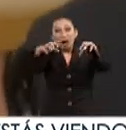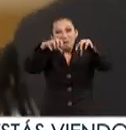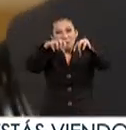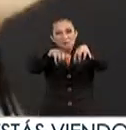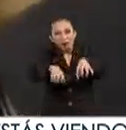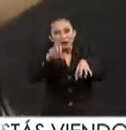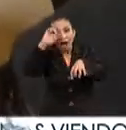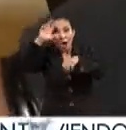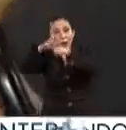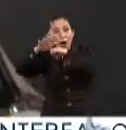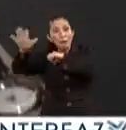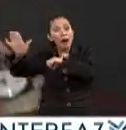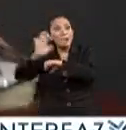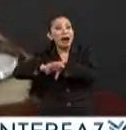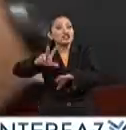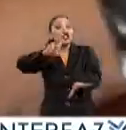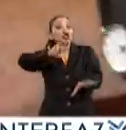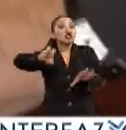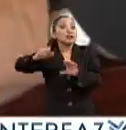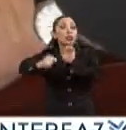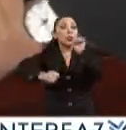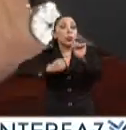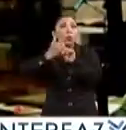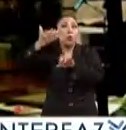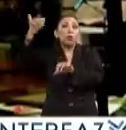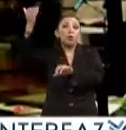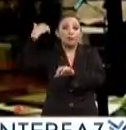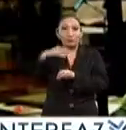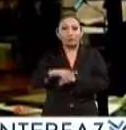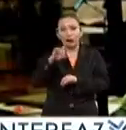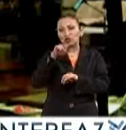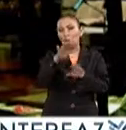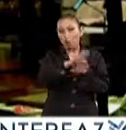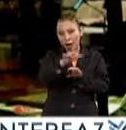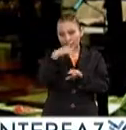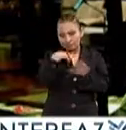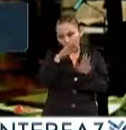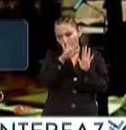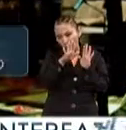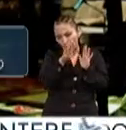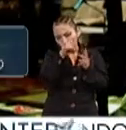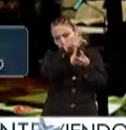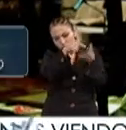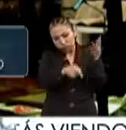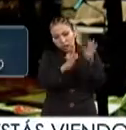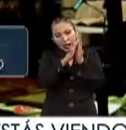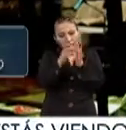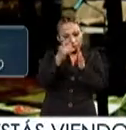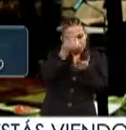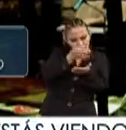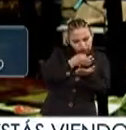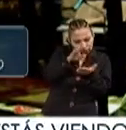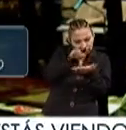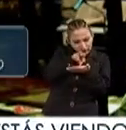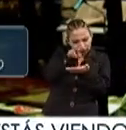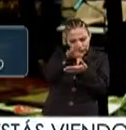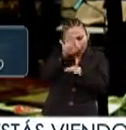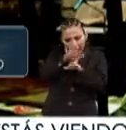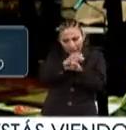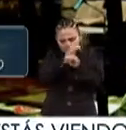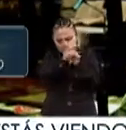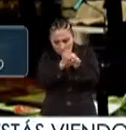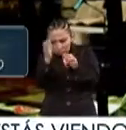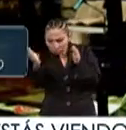monstruos en Europa por más de 800 años. Me basé en realidad en lo que los libros me decían. Mientras más